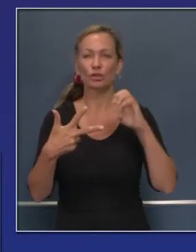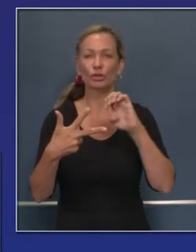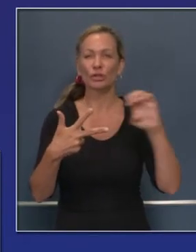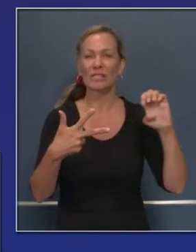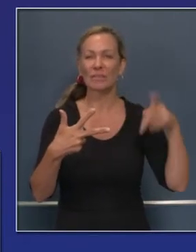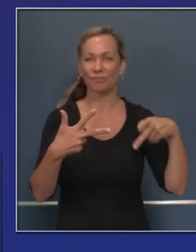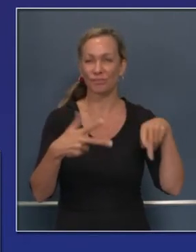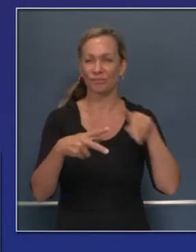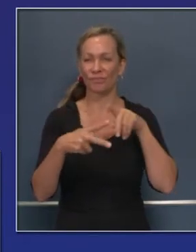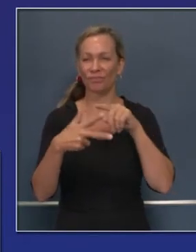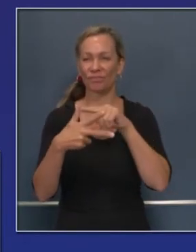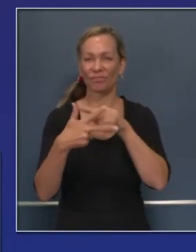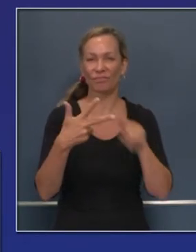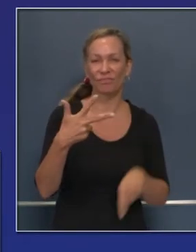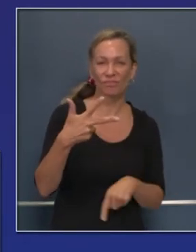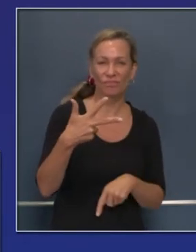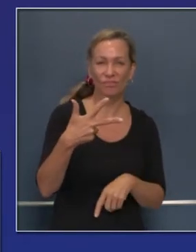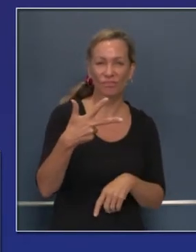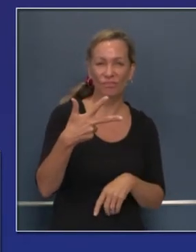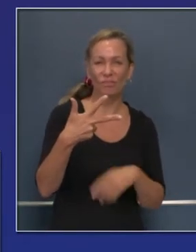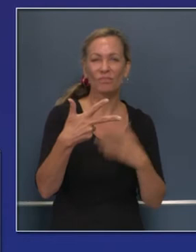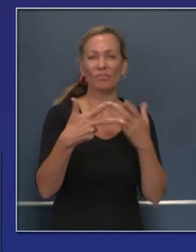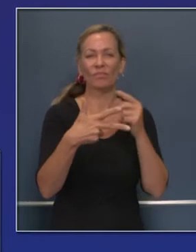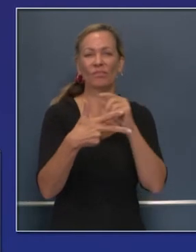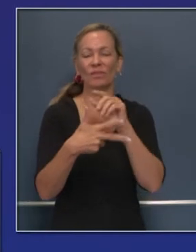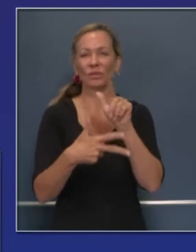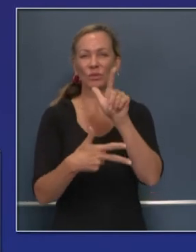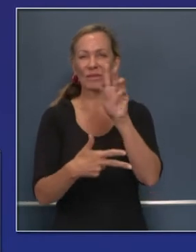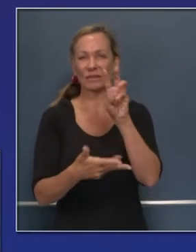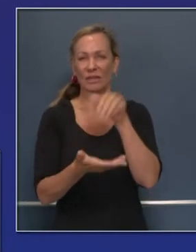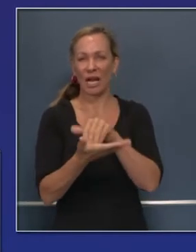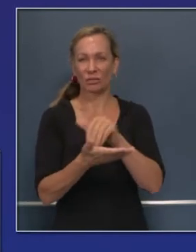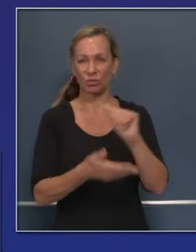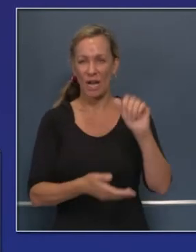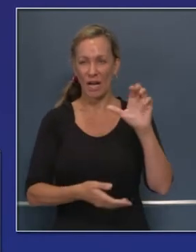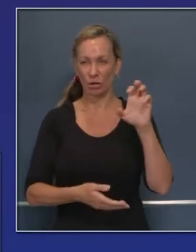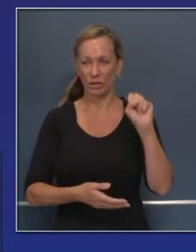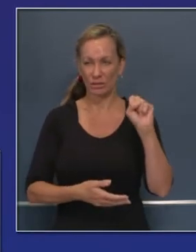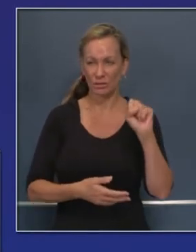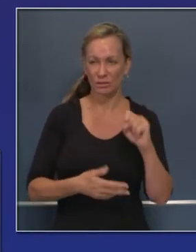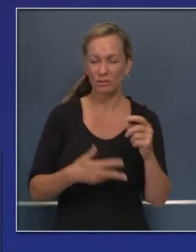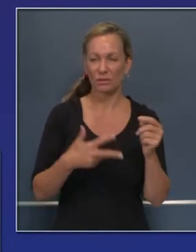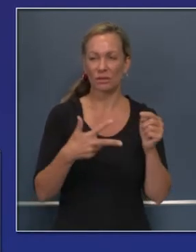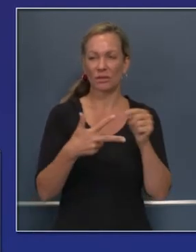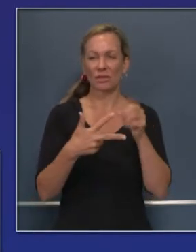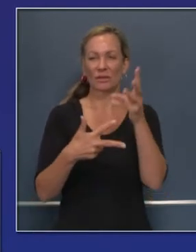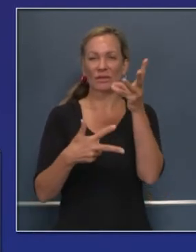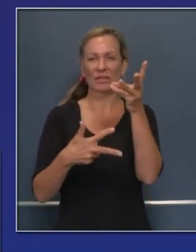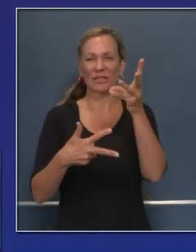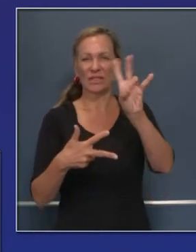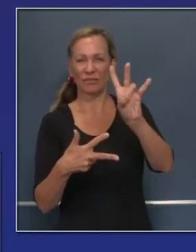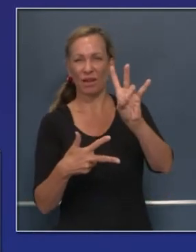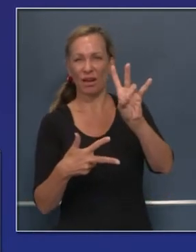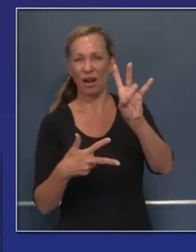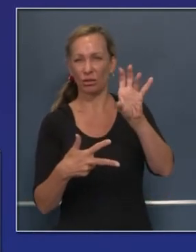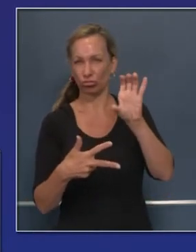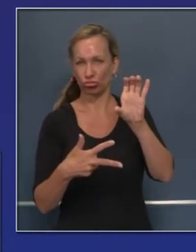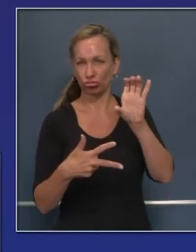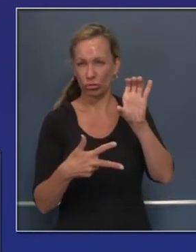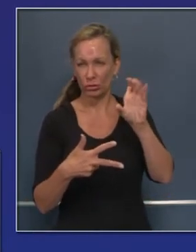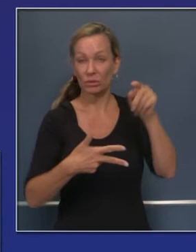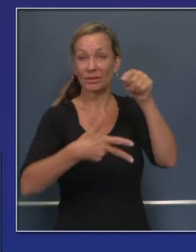Sheep son 26,000 acres activos. Ahora el de Carmel, cerca de 57,000 acres